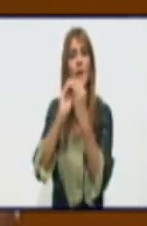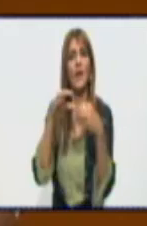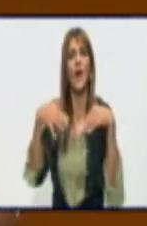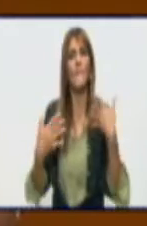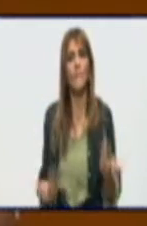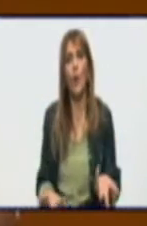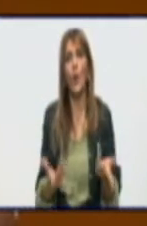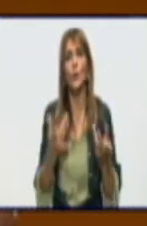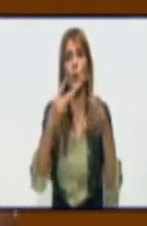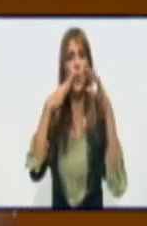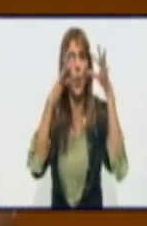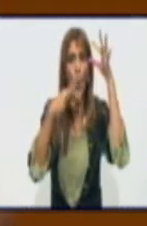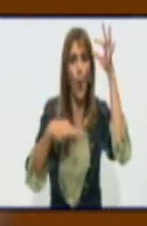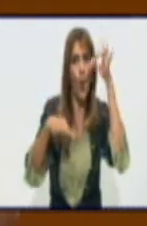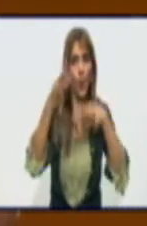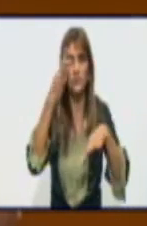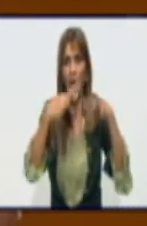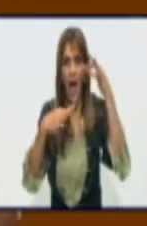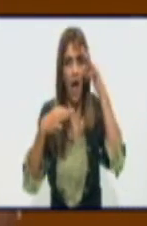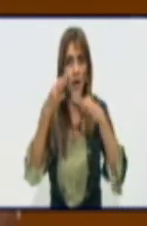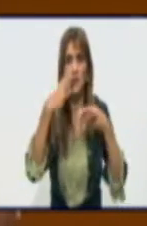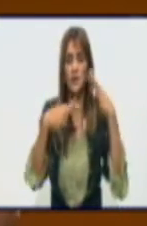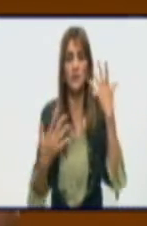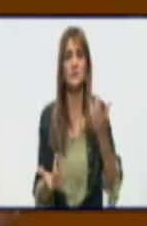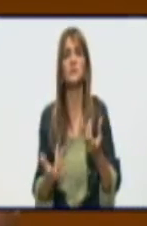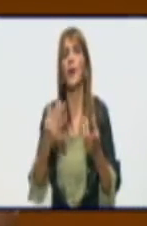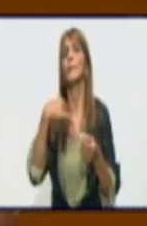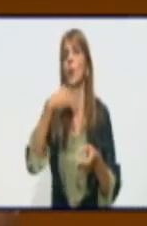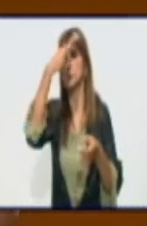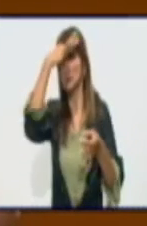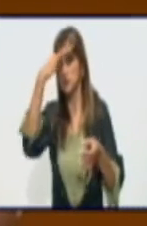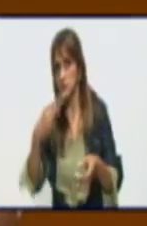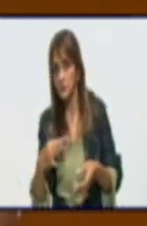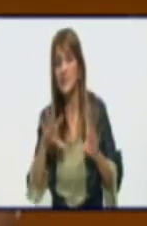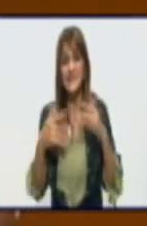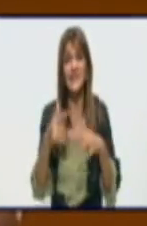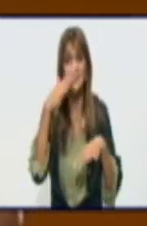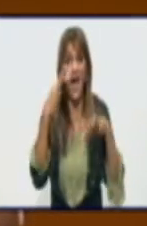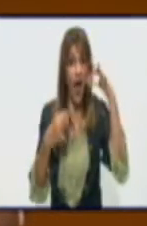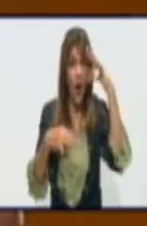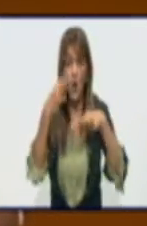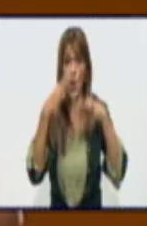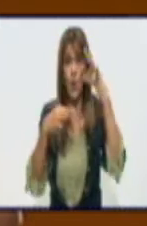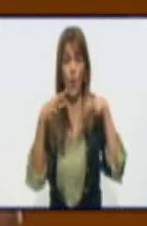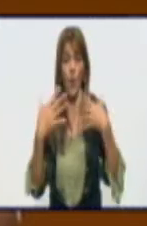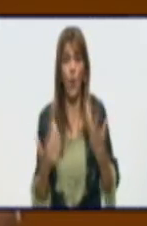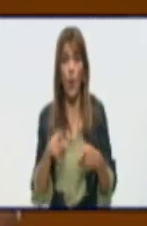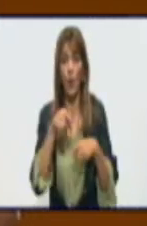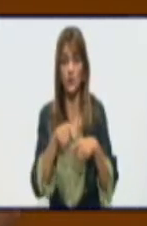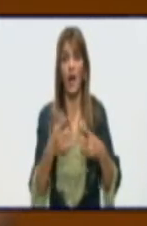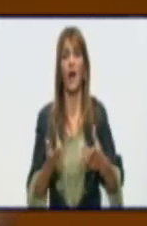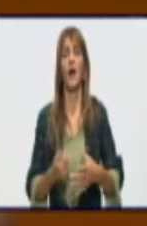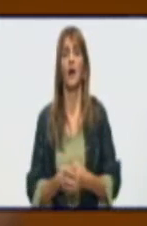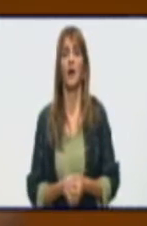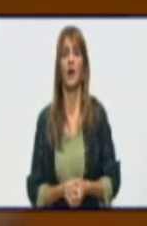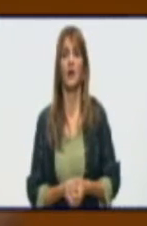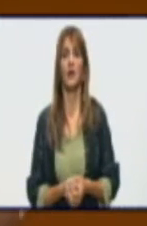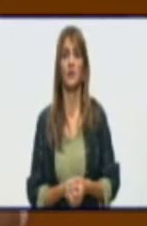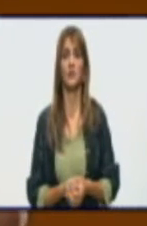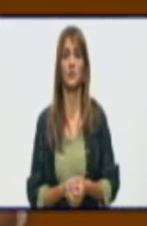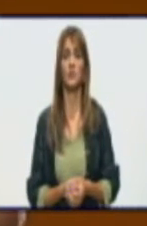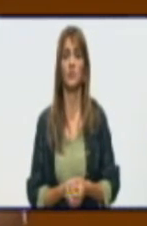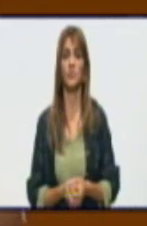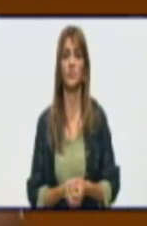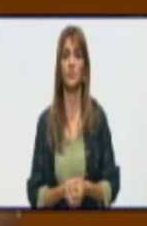o lanza alguna secreción, y esa gota es pequeña, mide 5 micras, 0,5 micras, es pequeñita, y cae,